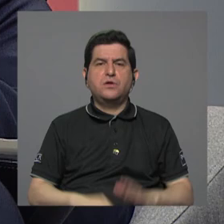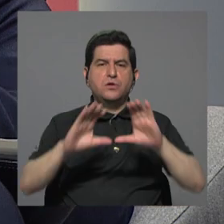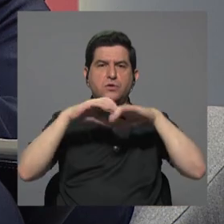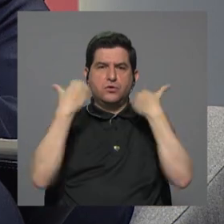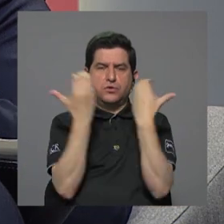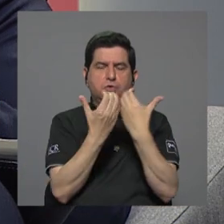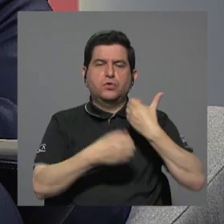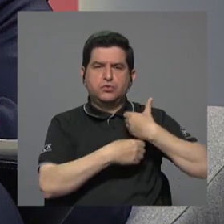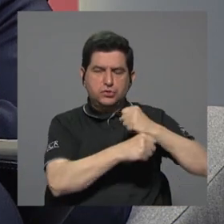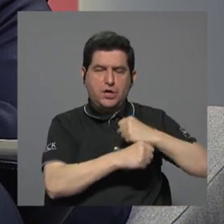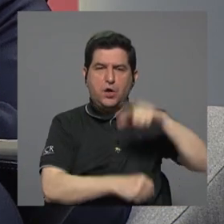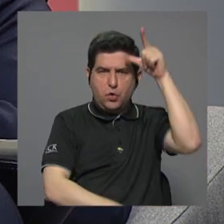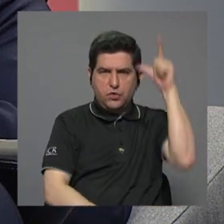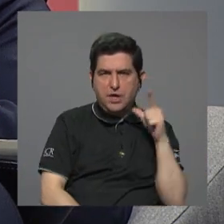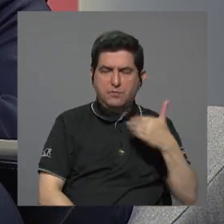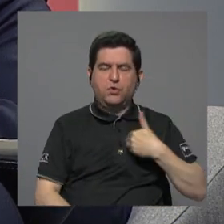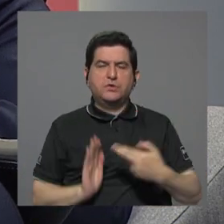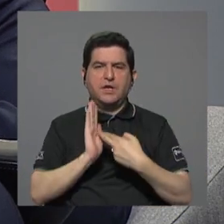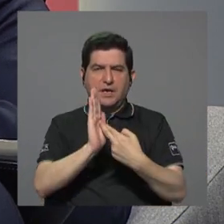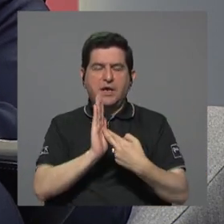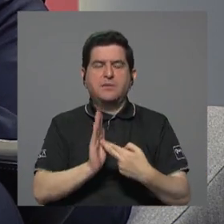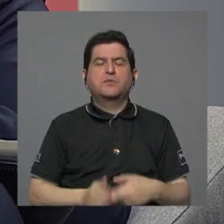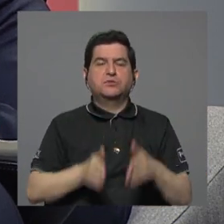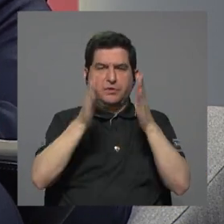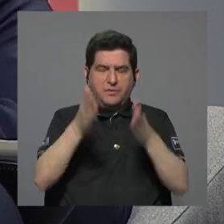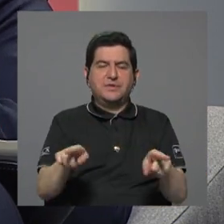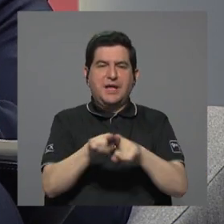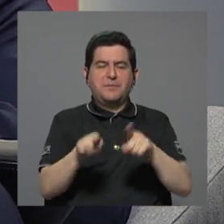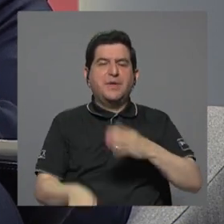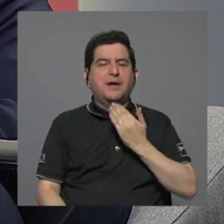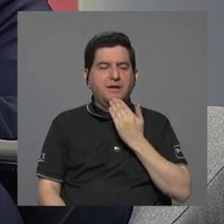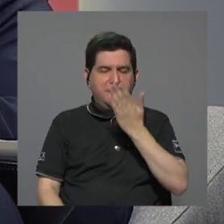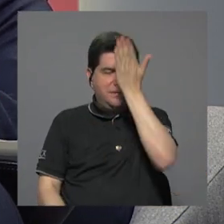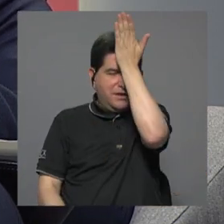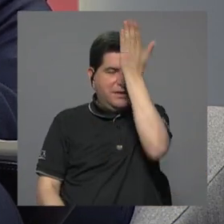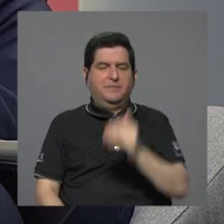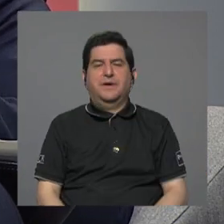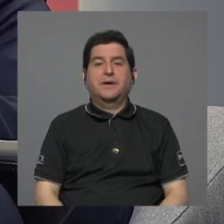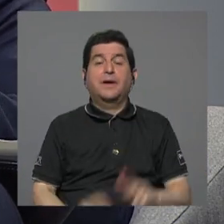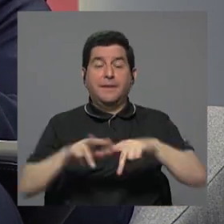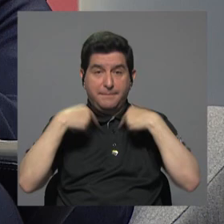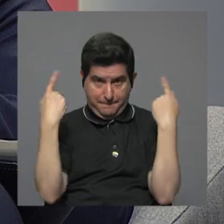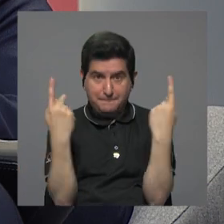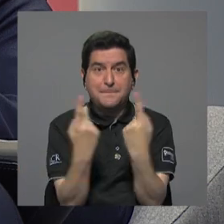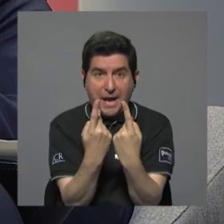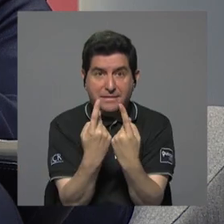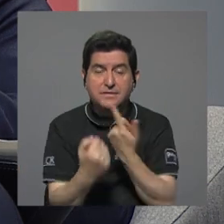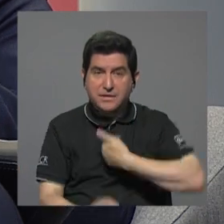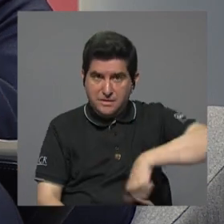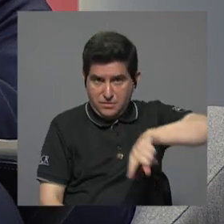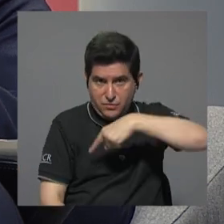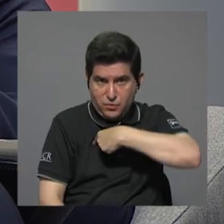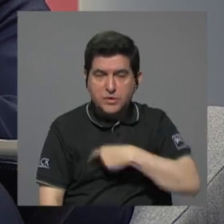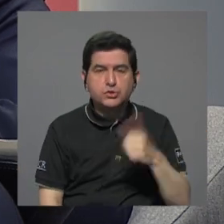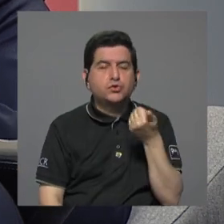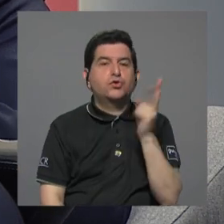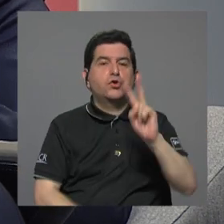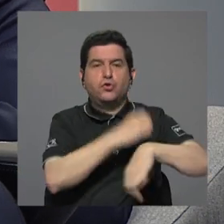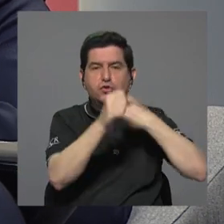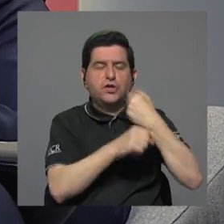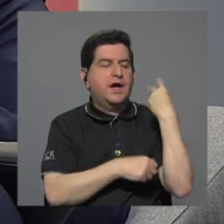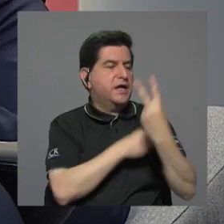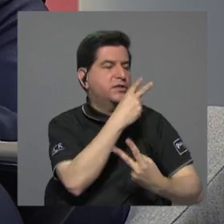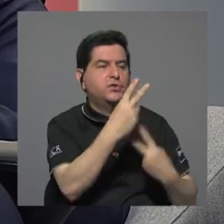municipal en Limón, tenemos representación en Talamanca también. Ah, es cierto. Hemos sido un partido que tiene 12 años de estar